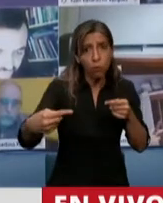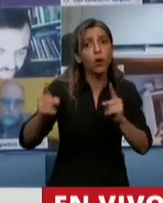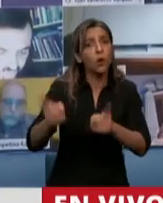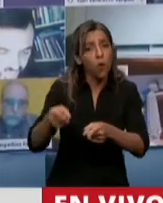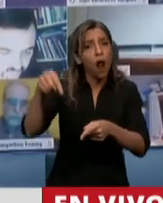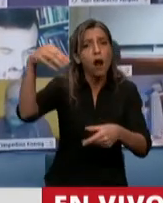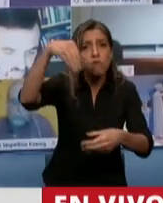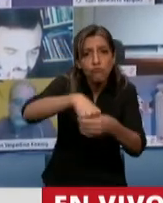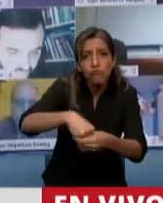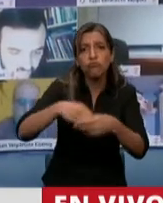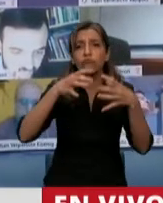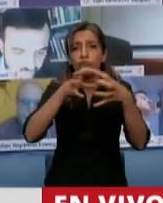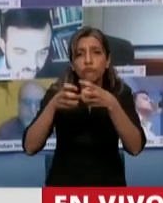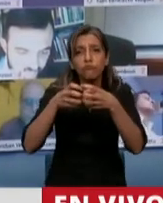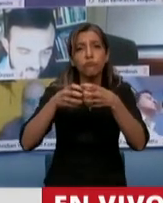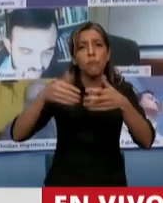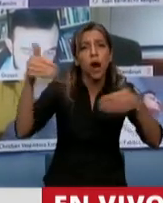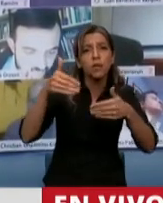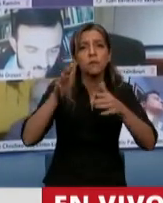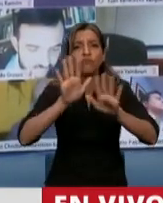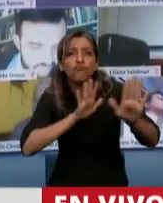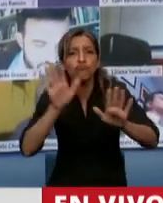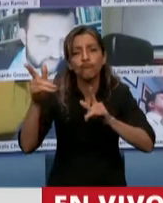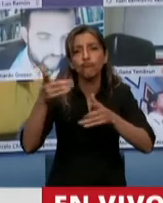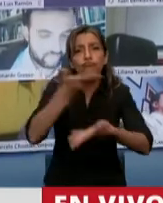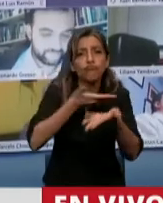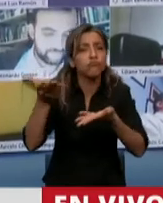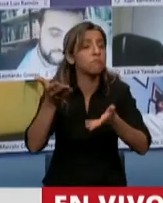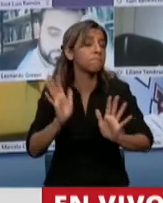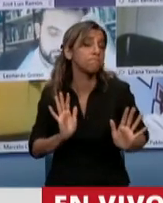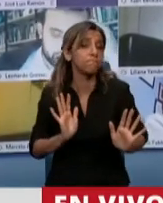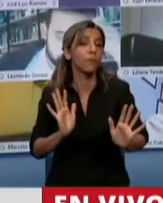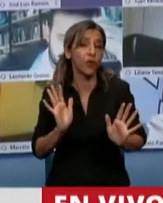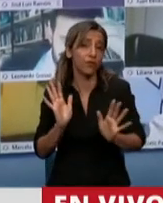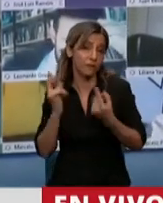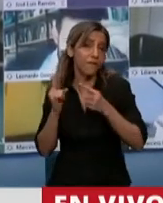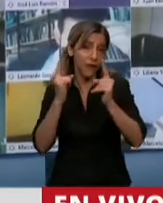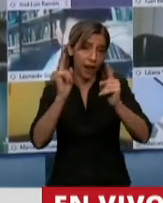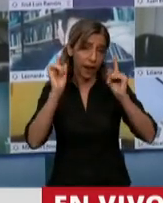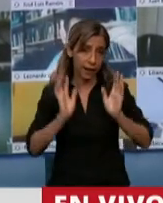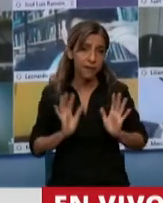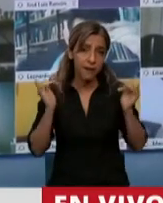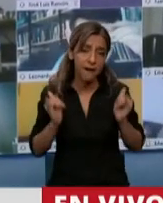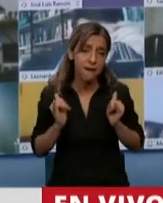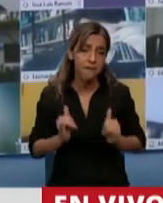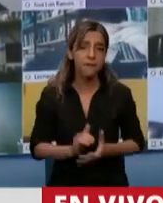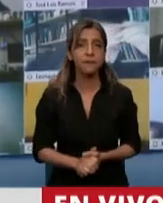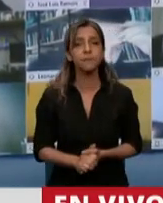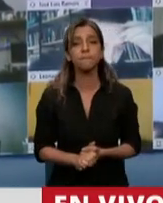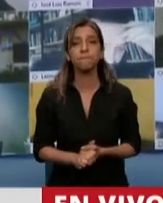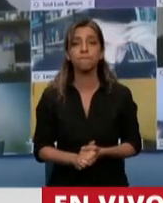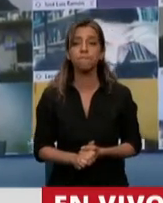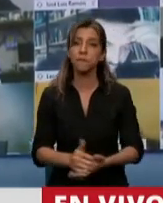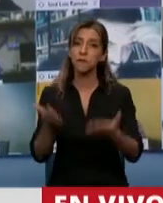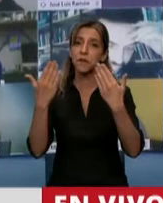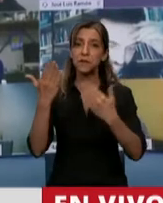debatiendo, participando. Así que saludarlo, presidente, felicitarlo por la fortaleza,